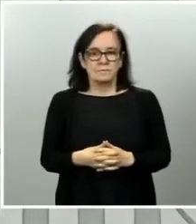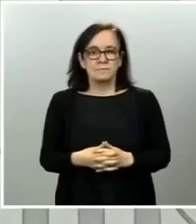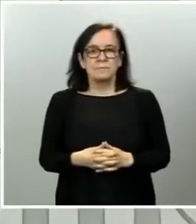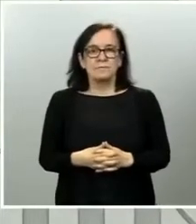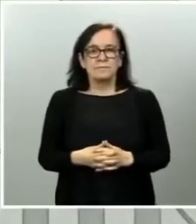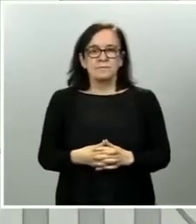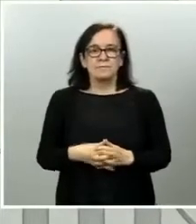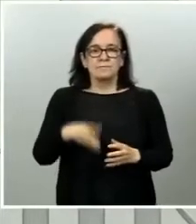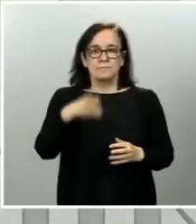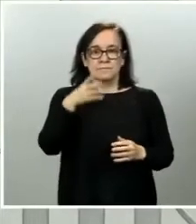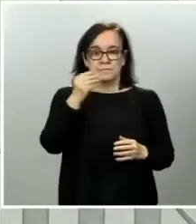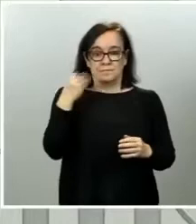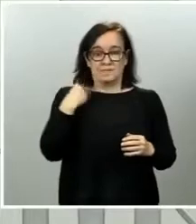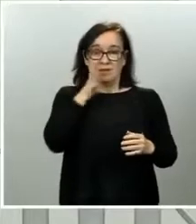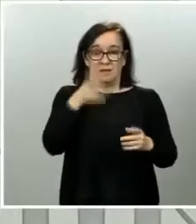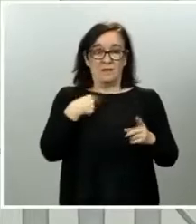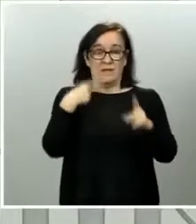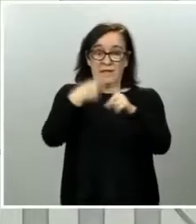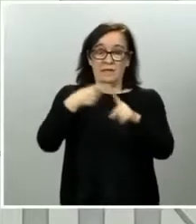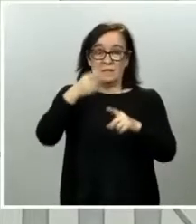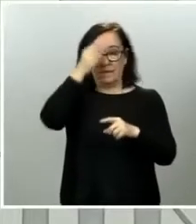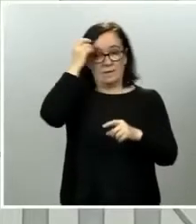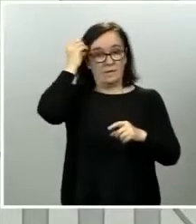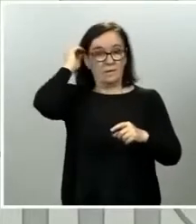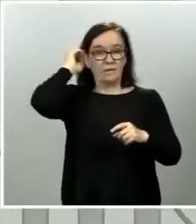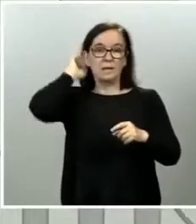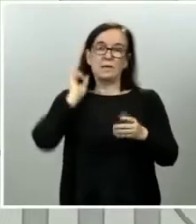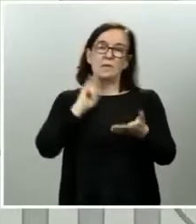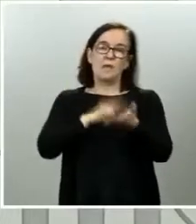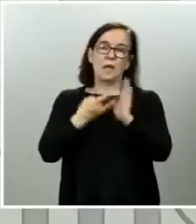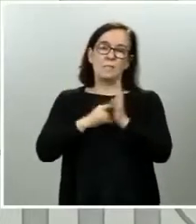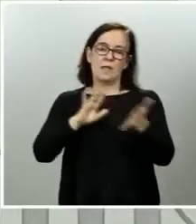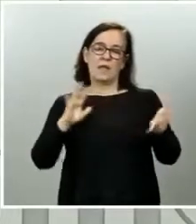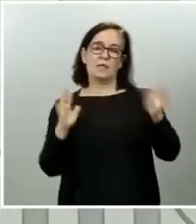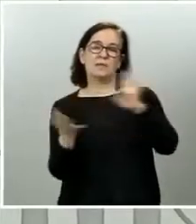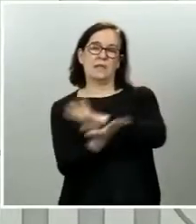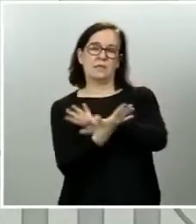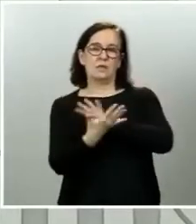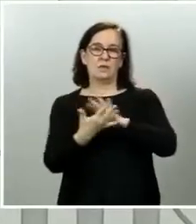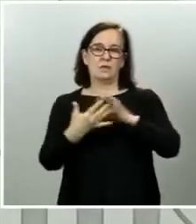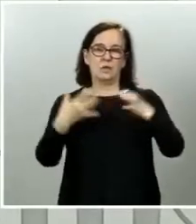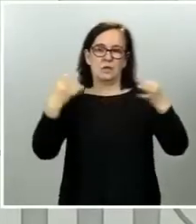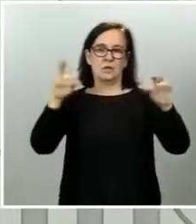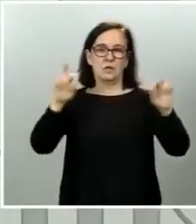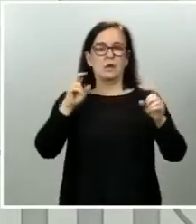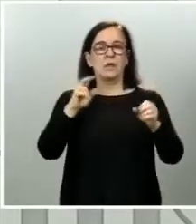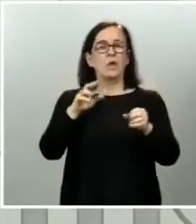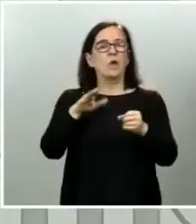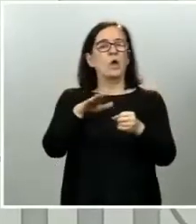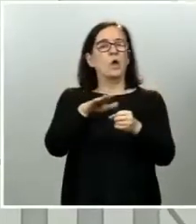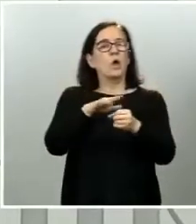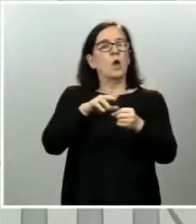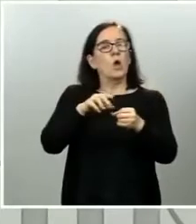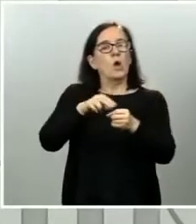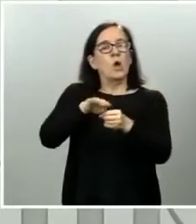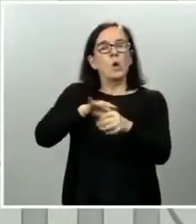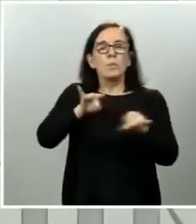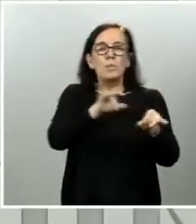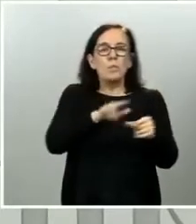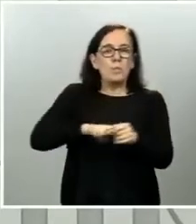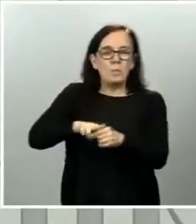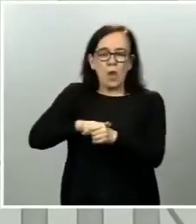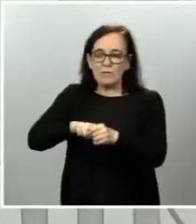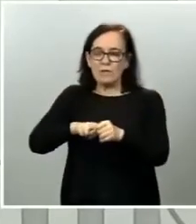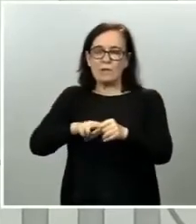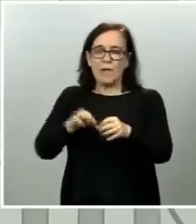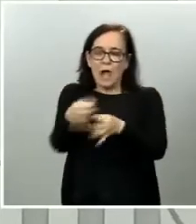pregunta la unidad de referencia que establece el plan de transición a la nueva normalidad es la provincia o la isla. Ahora bien también el propio plan